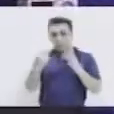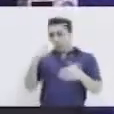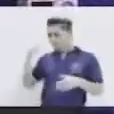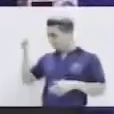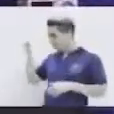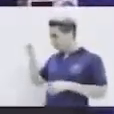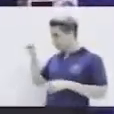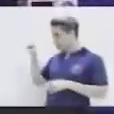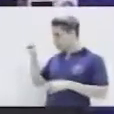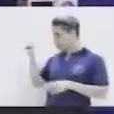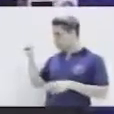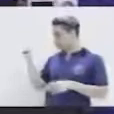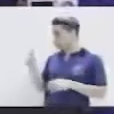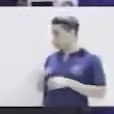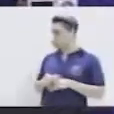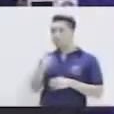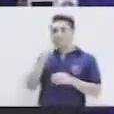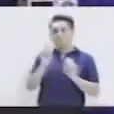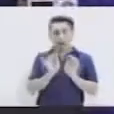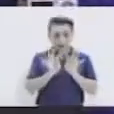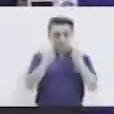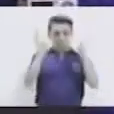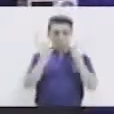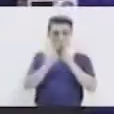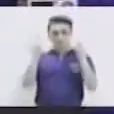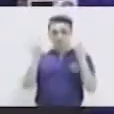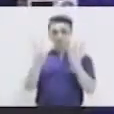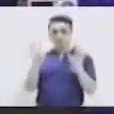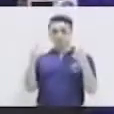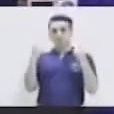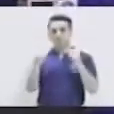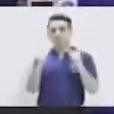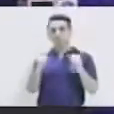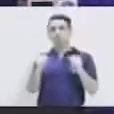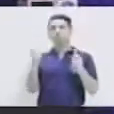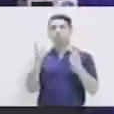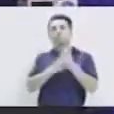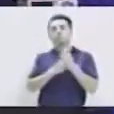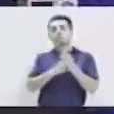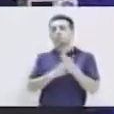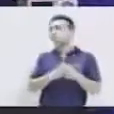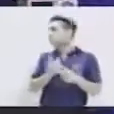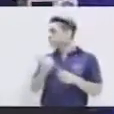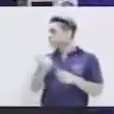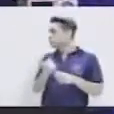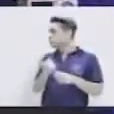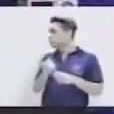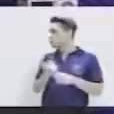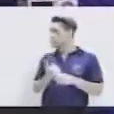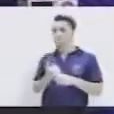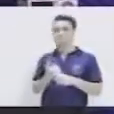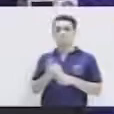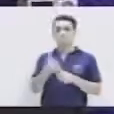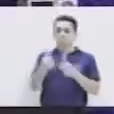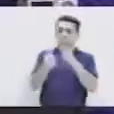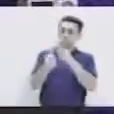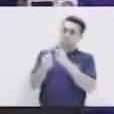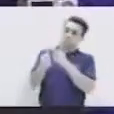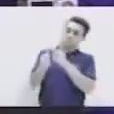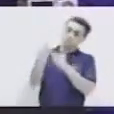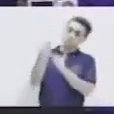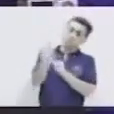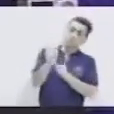Si se pueden dar cuenta, son unas ranitas que realicé yo con mis huellas. Los materiales que van a